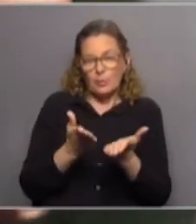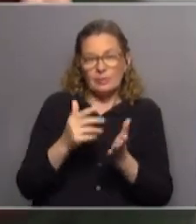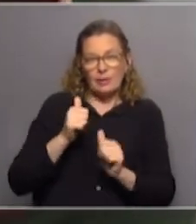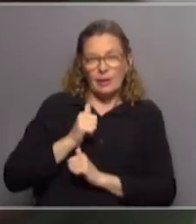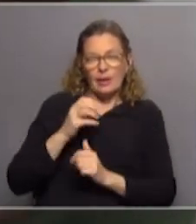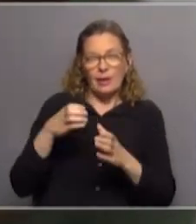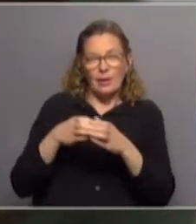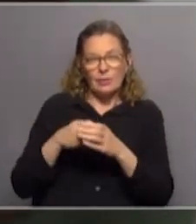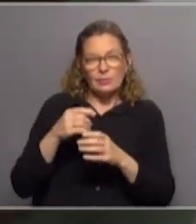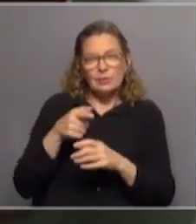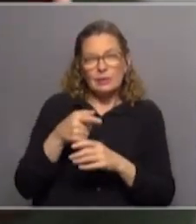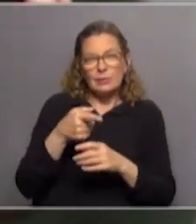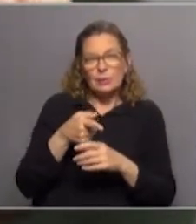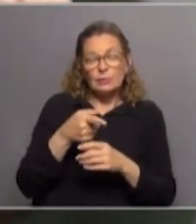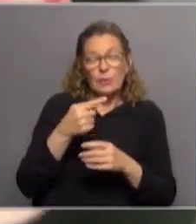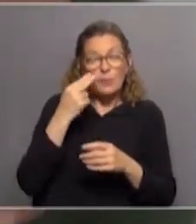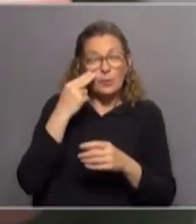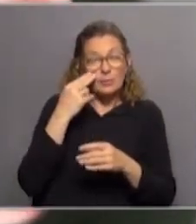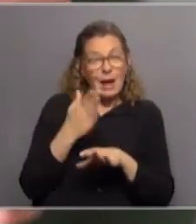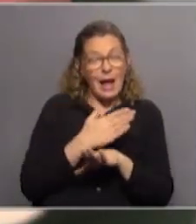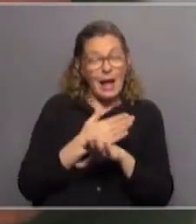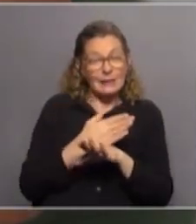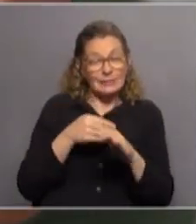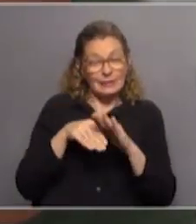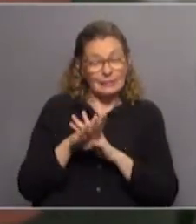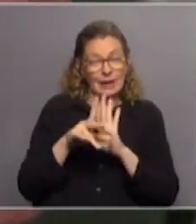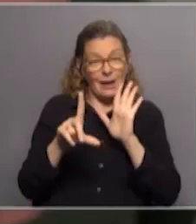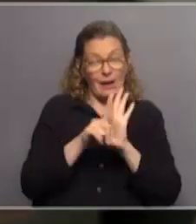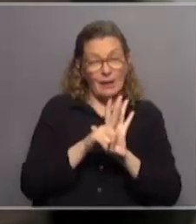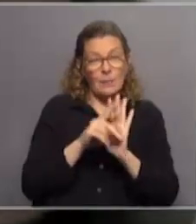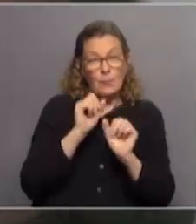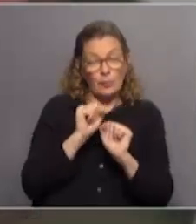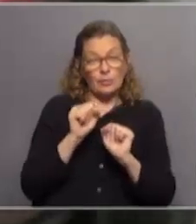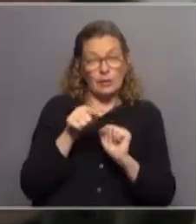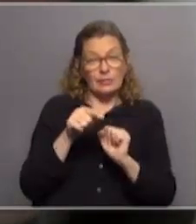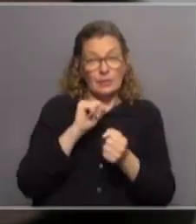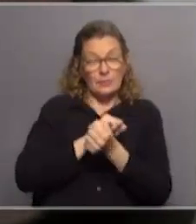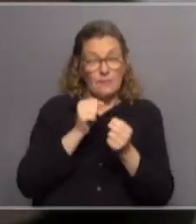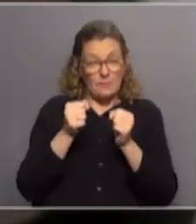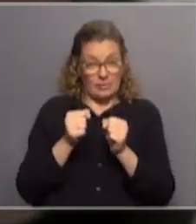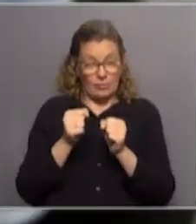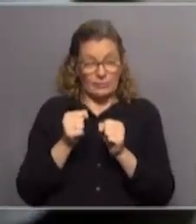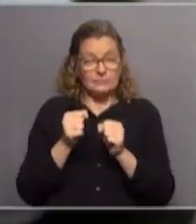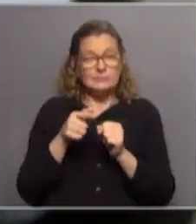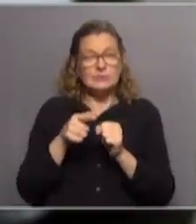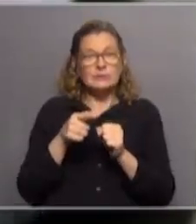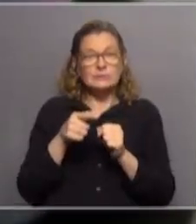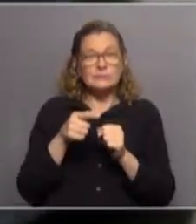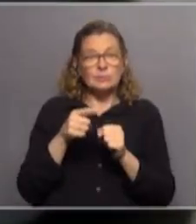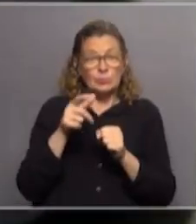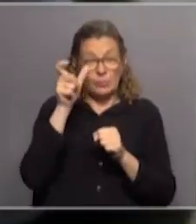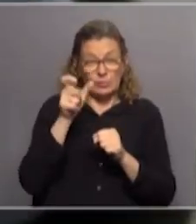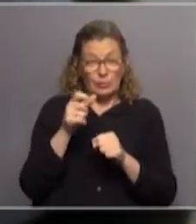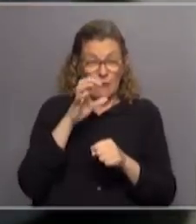Abierto señala que quienes hayan cometido estos crímenes antes de la entrada en vigencia de la ley podrán gozar de la prisión preventiva. Esto haría que homicidas,